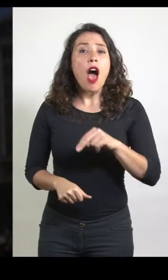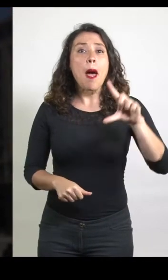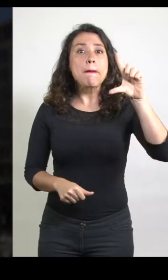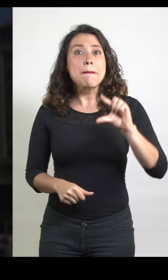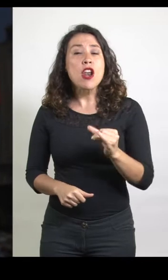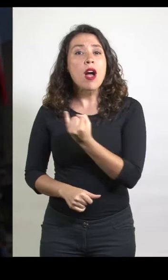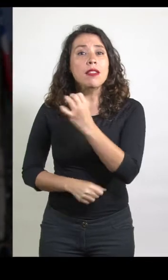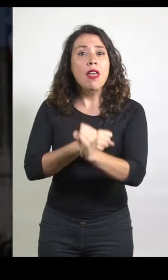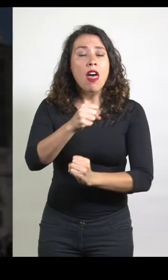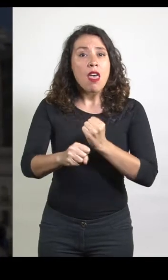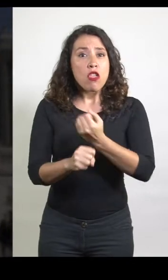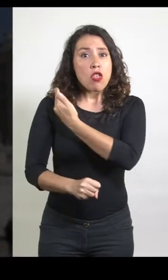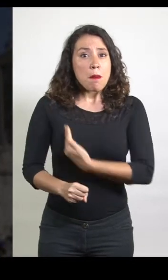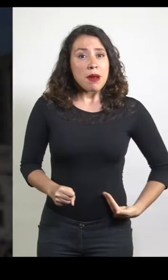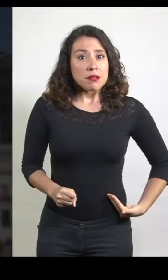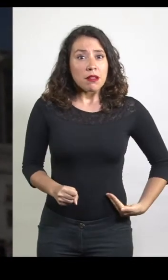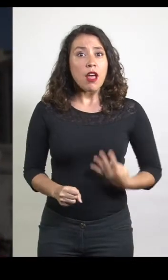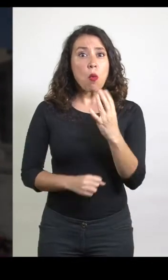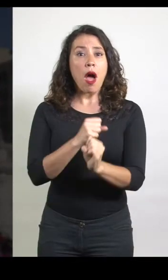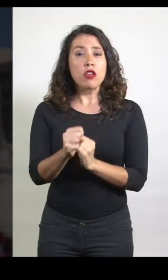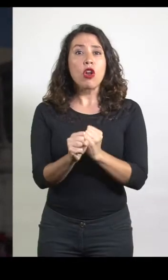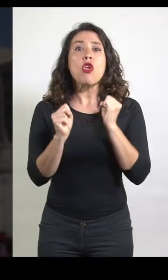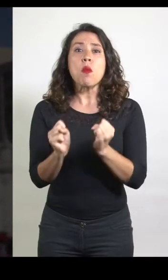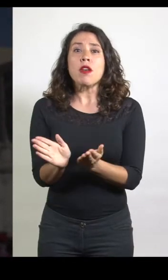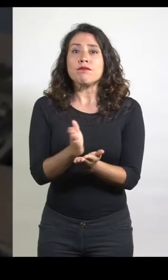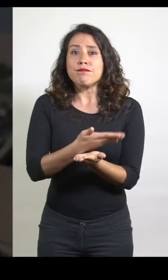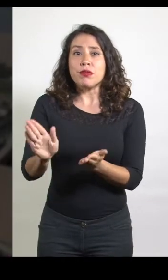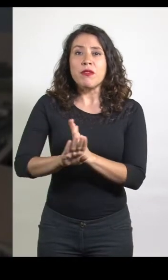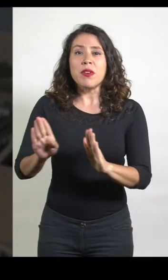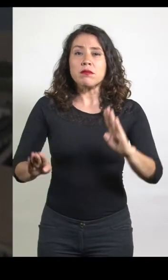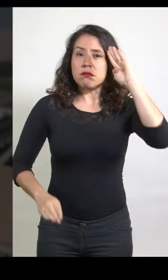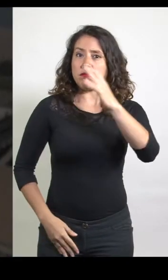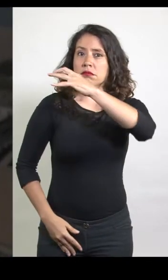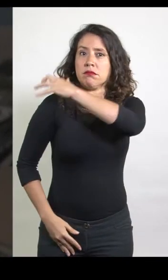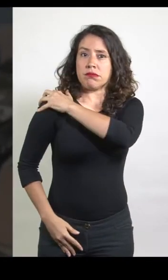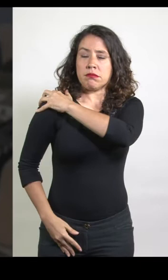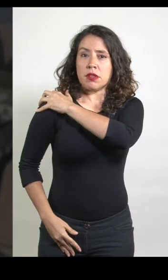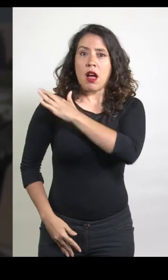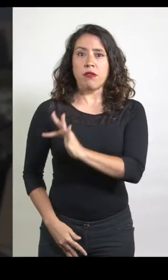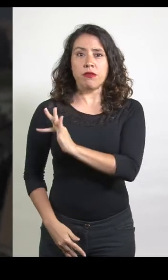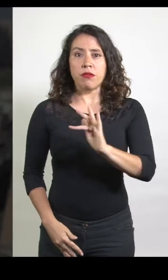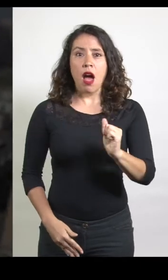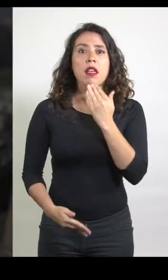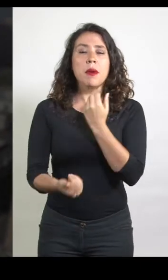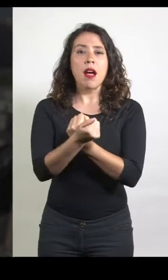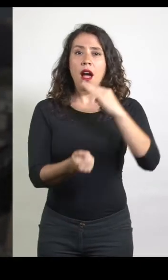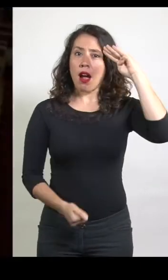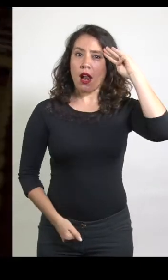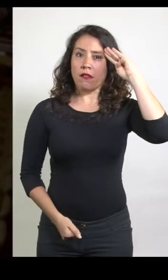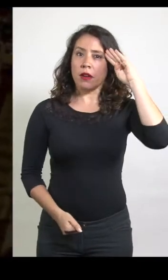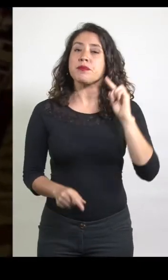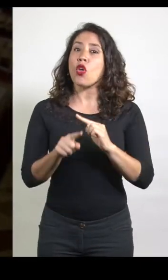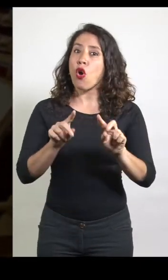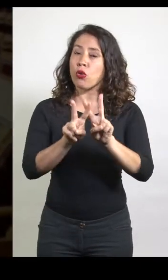del mandato presidencial a cuatro años y la facultad de remover a los comandantes en jefe de las Fuerzas Armadas y Carabineros. En